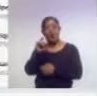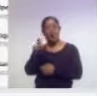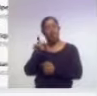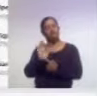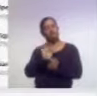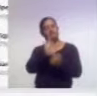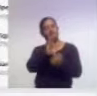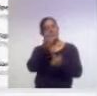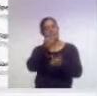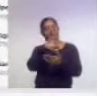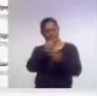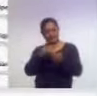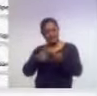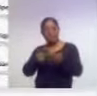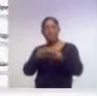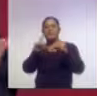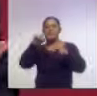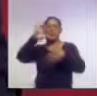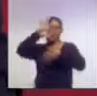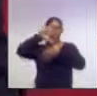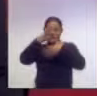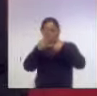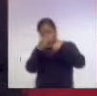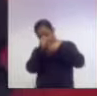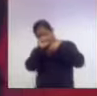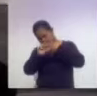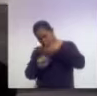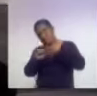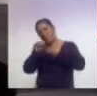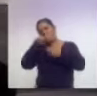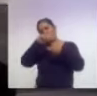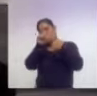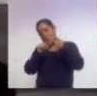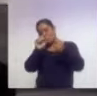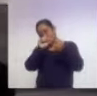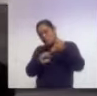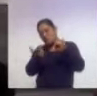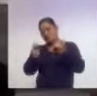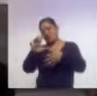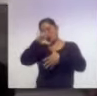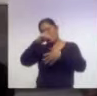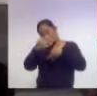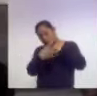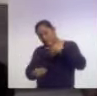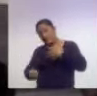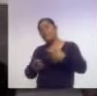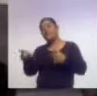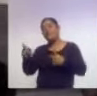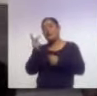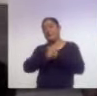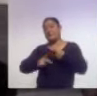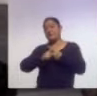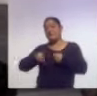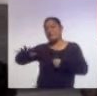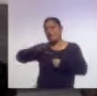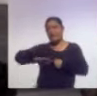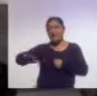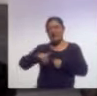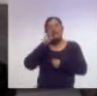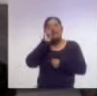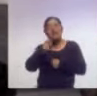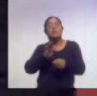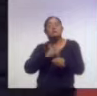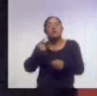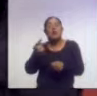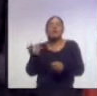Integral para el Sur de México y Centroamérica. Tras el encuentro, el canciller aseguró que la migración actual que se vive en los países centroamericanos se debe a la pobreza y